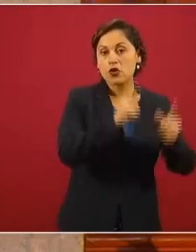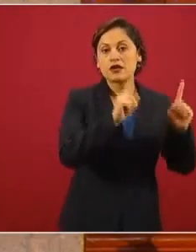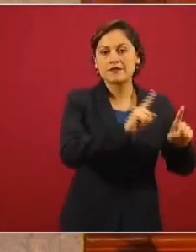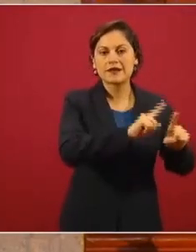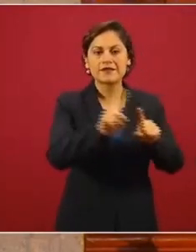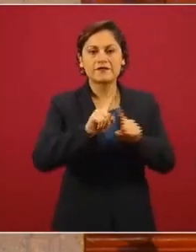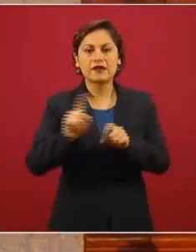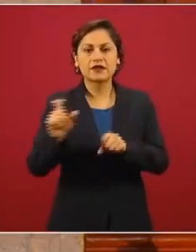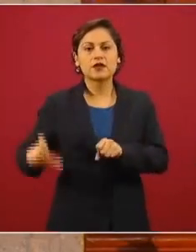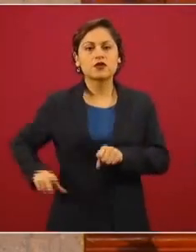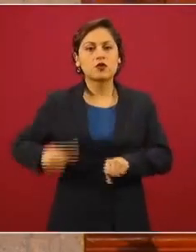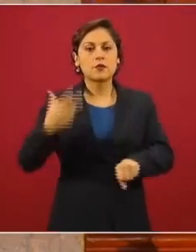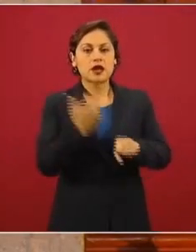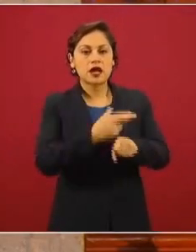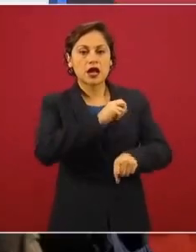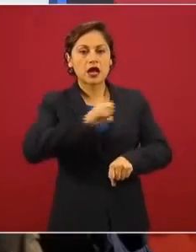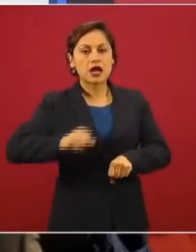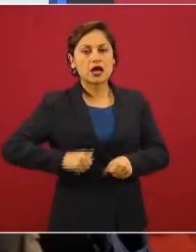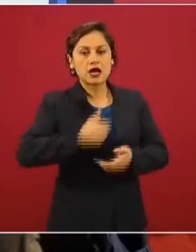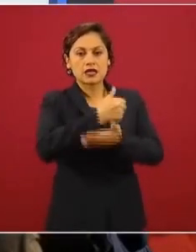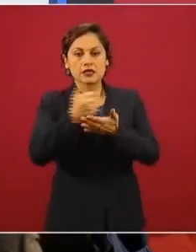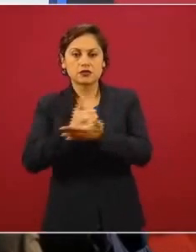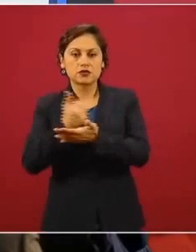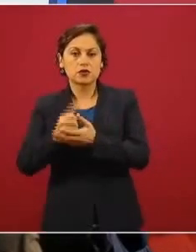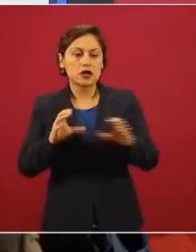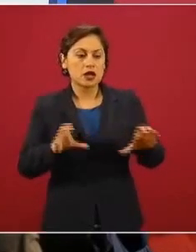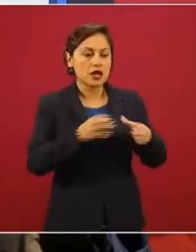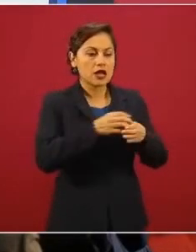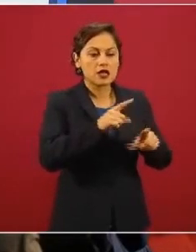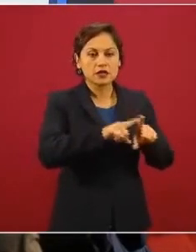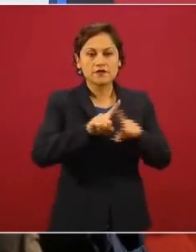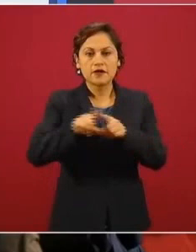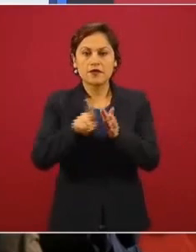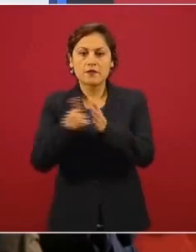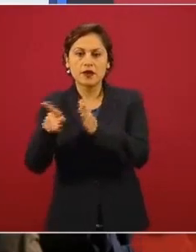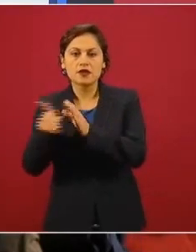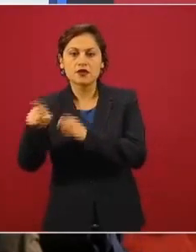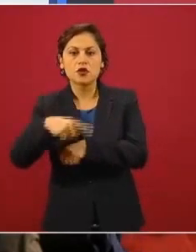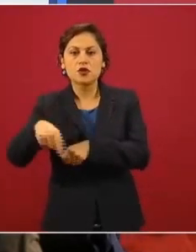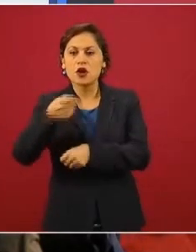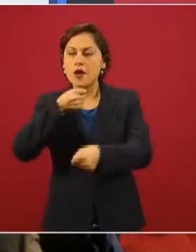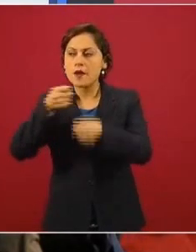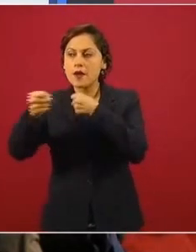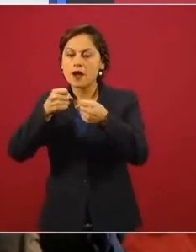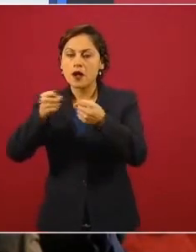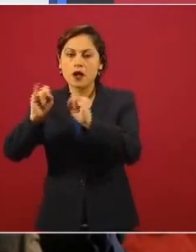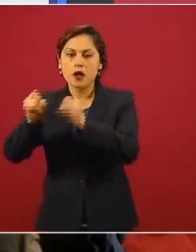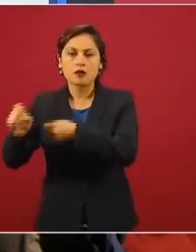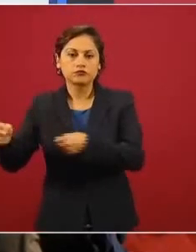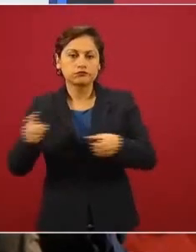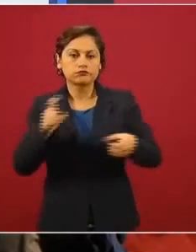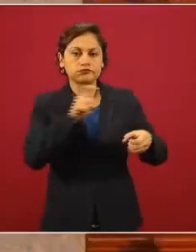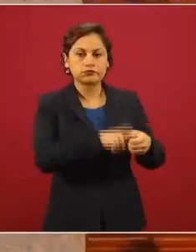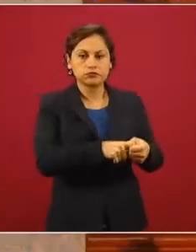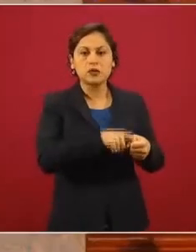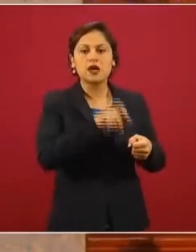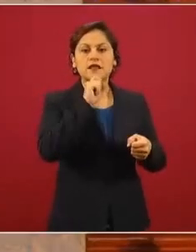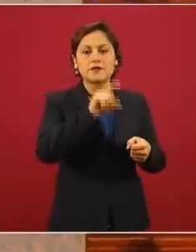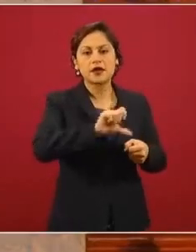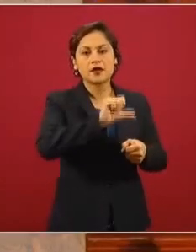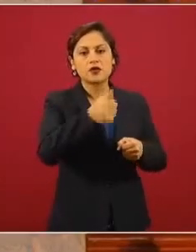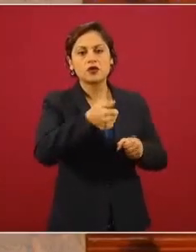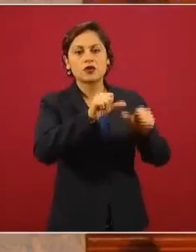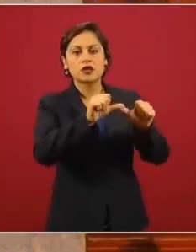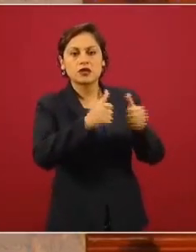principales ciudades, grupos empresariales locales, medios de comunicación y comunicadores afines, redes sociales orgánicas y